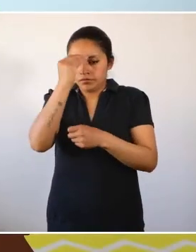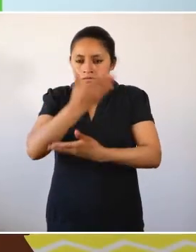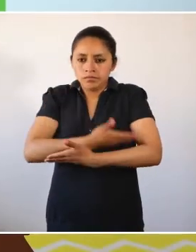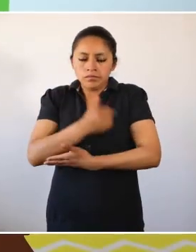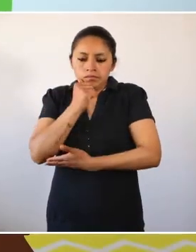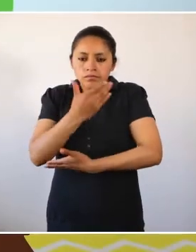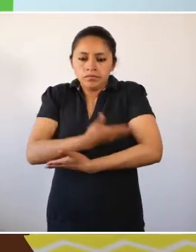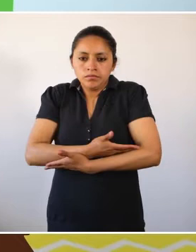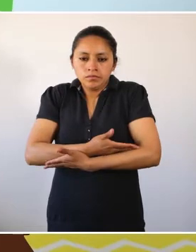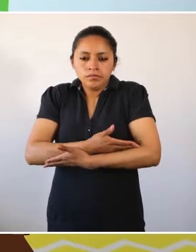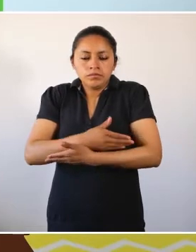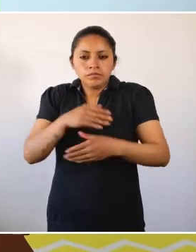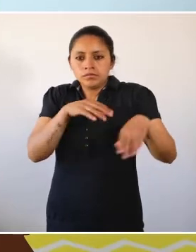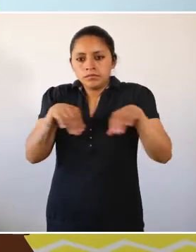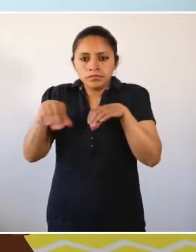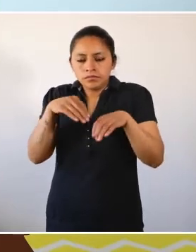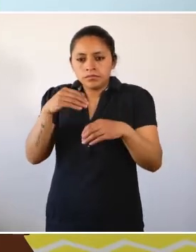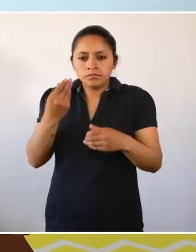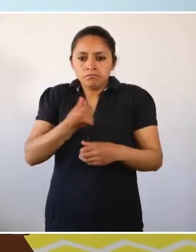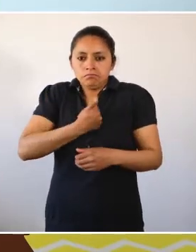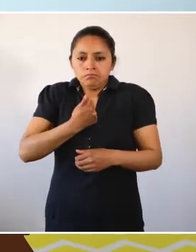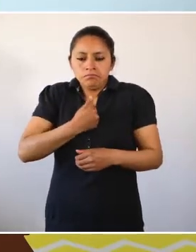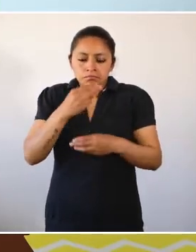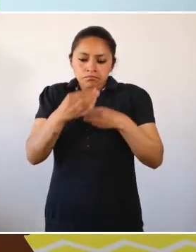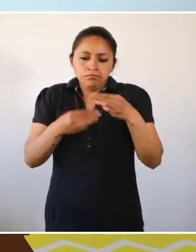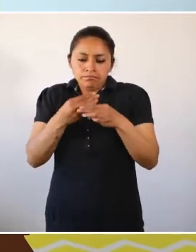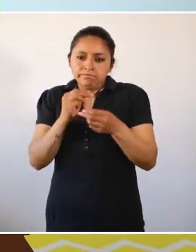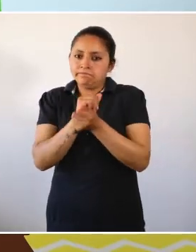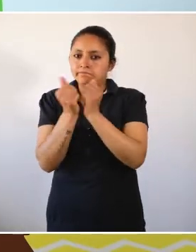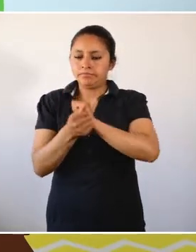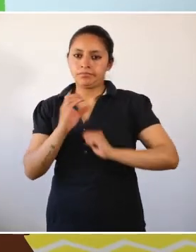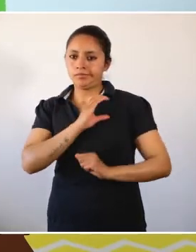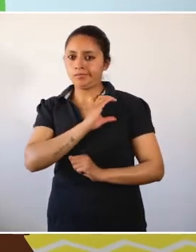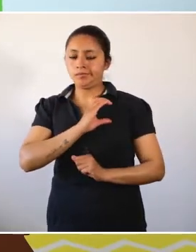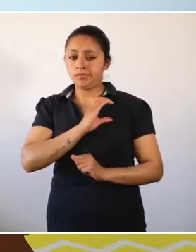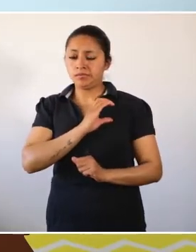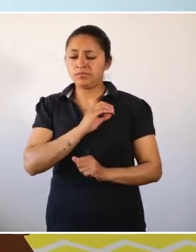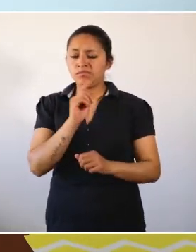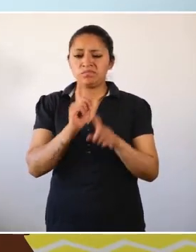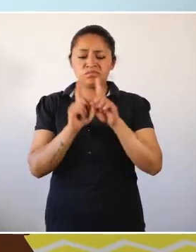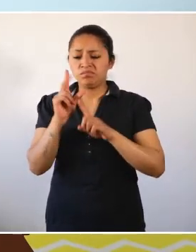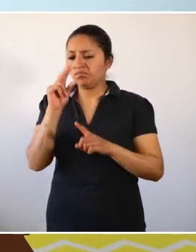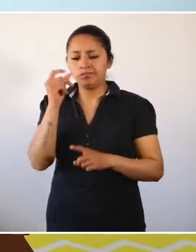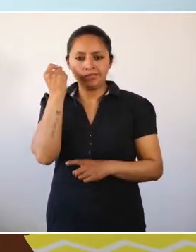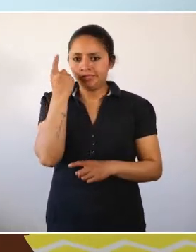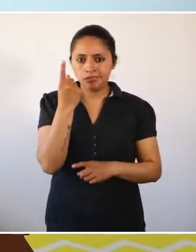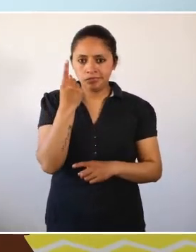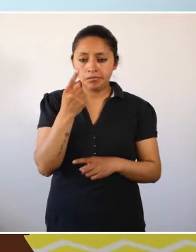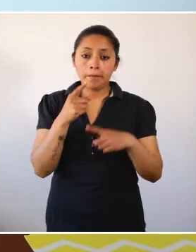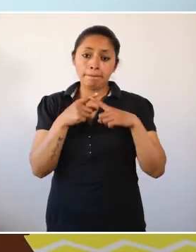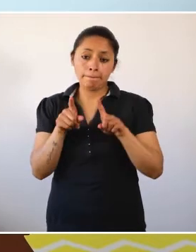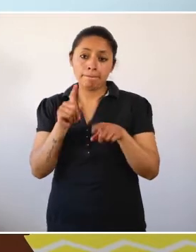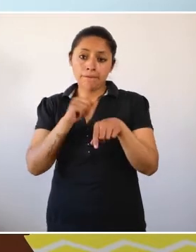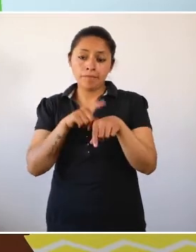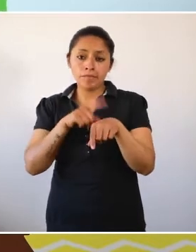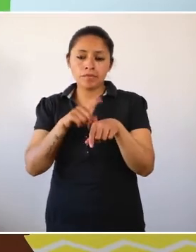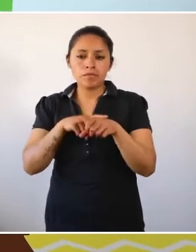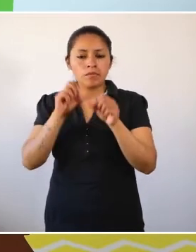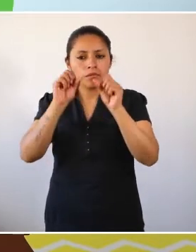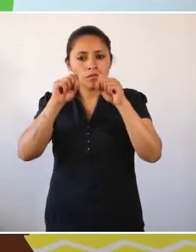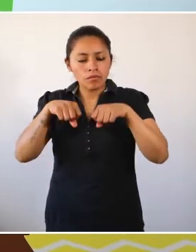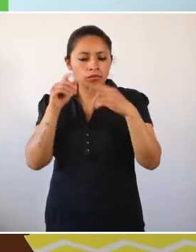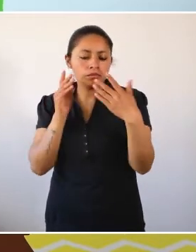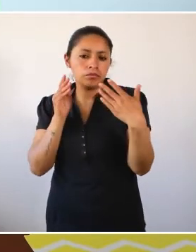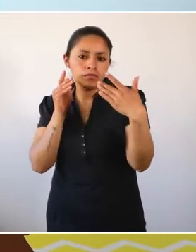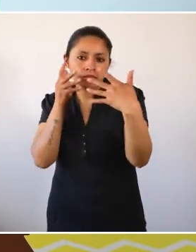hijas e hijos están construyendo su propio mundo. Tienen muchos cambios de humor y a veces no los entendemos. Aprovechemos